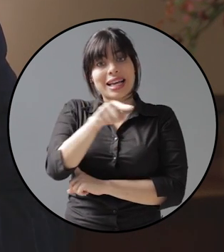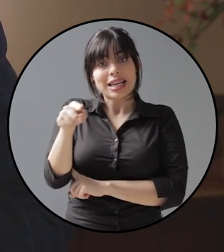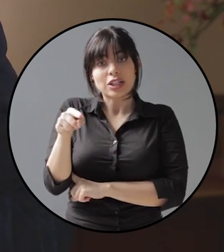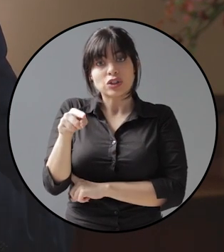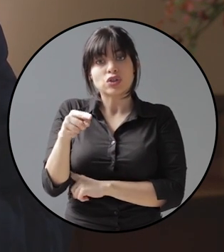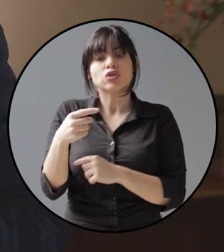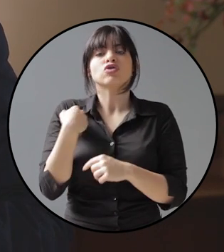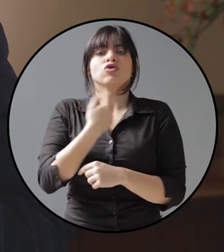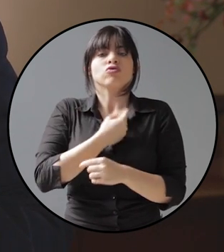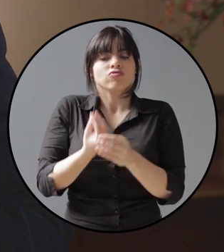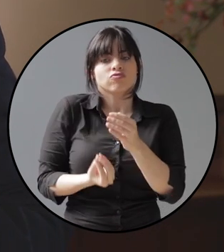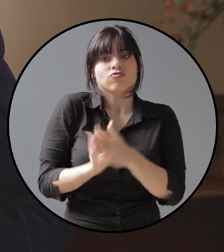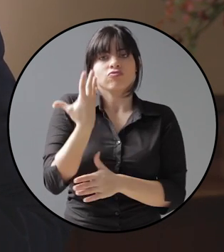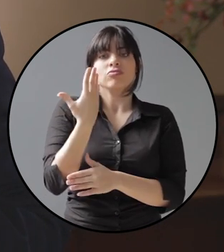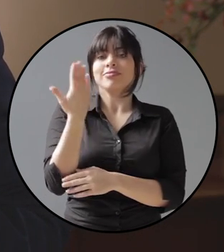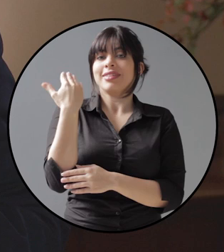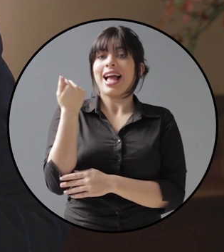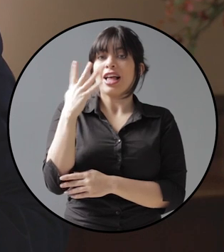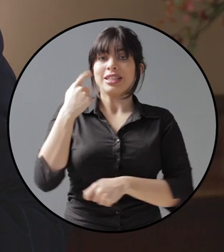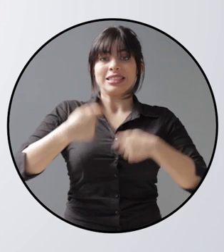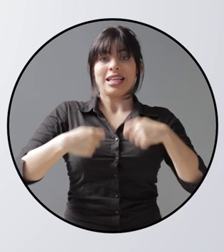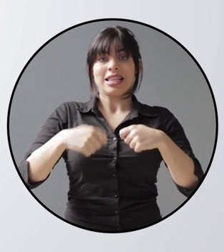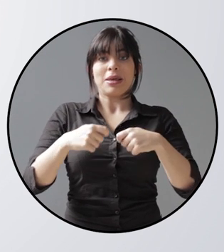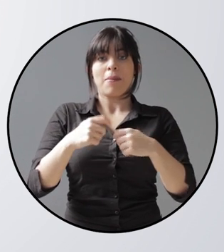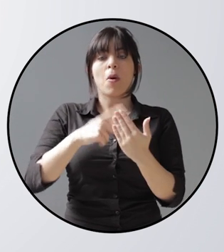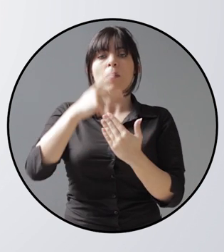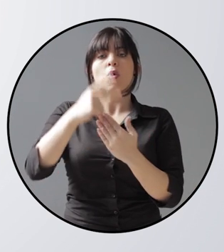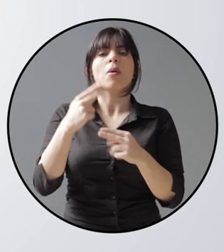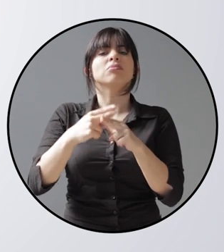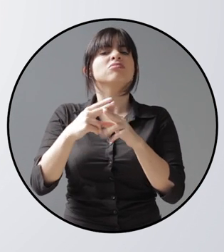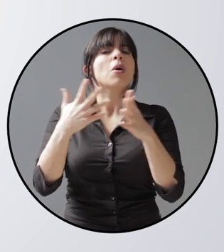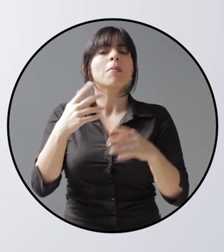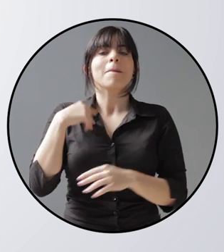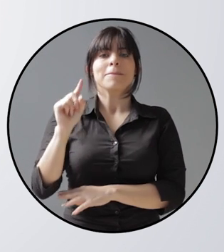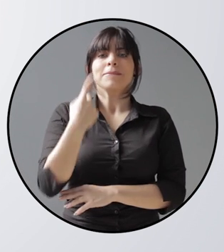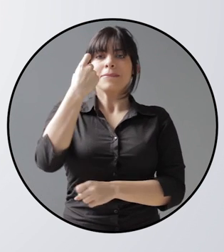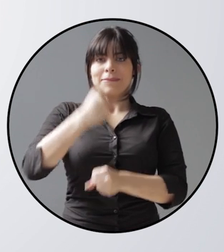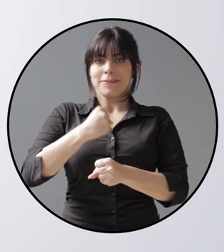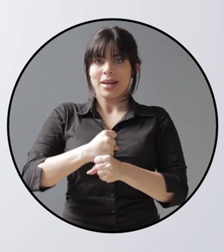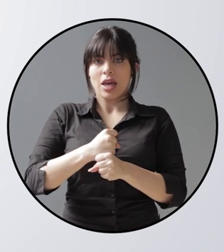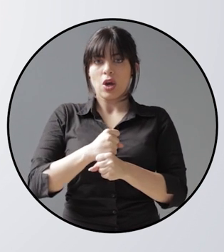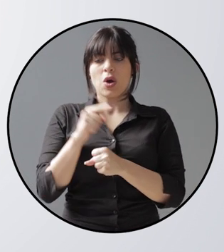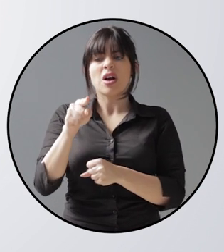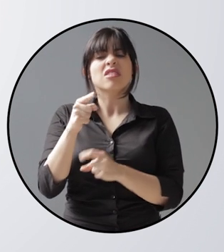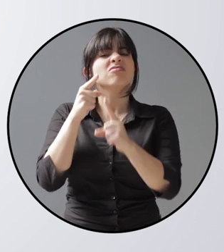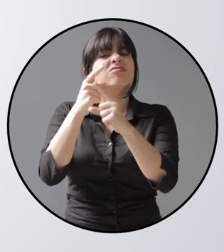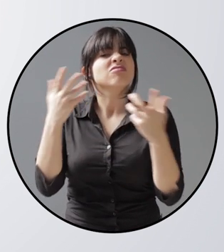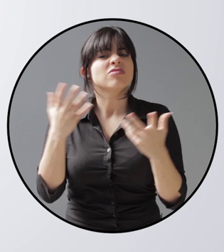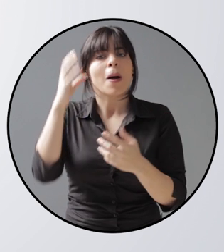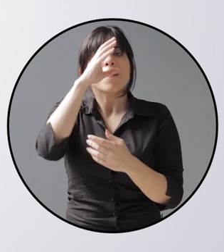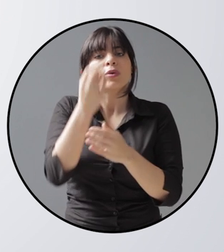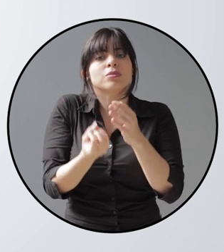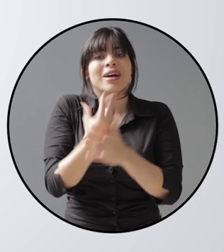ellas, lanzamos el pasado 14 de septiembre el programa Mi Primer Empleo, con el que buscamos